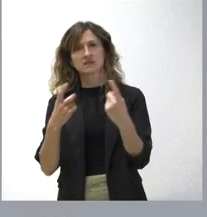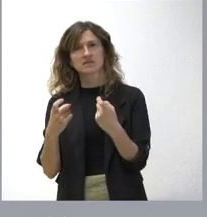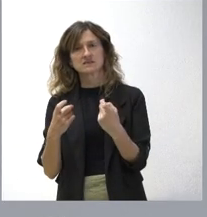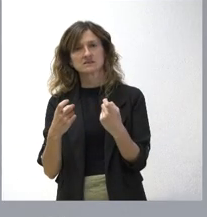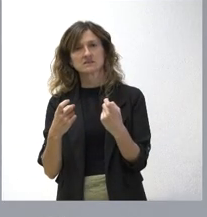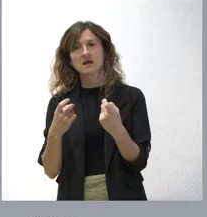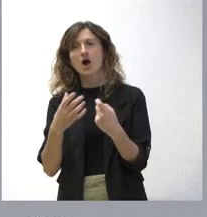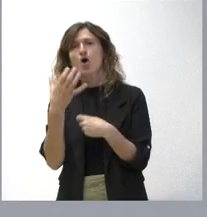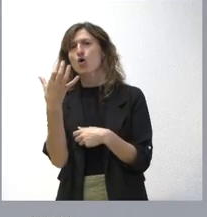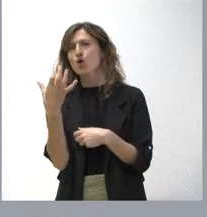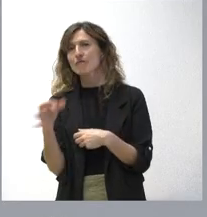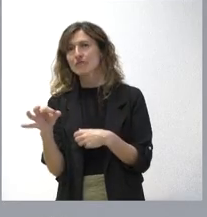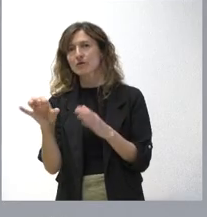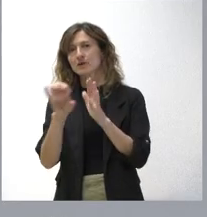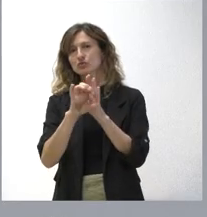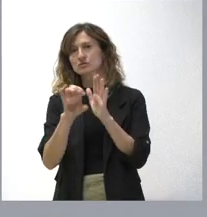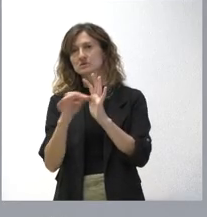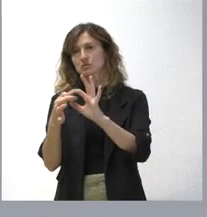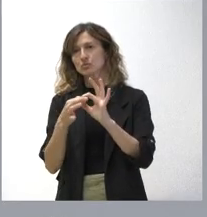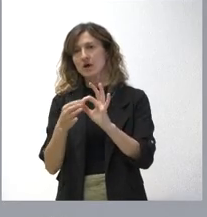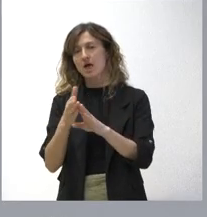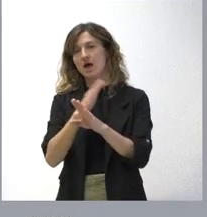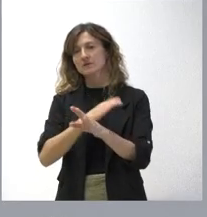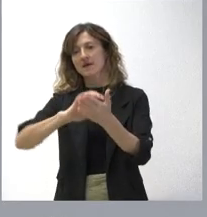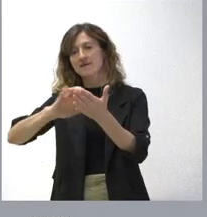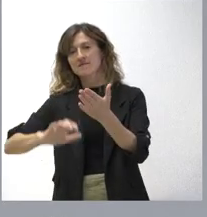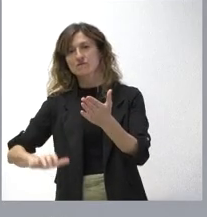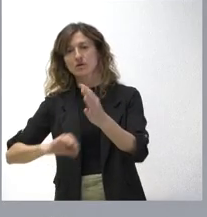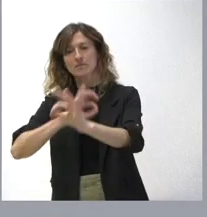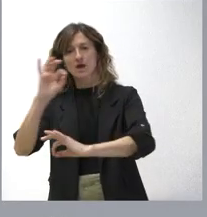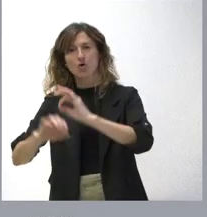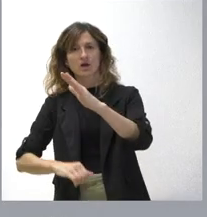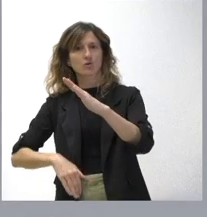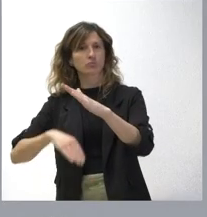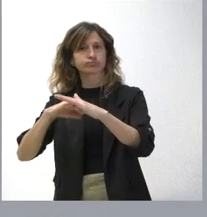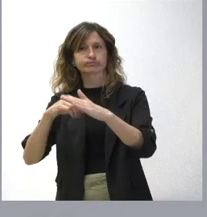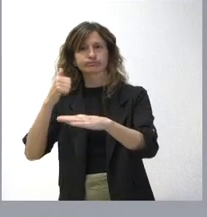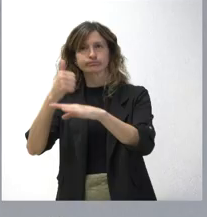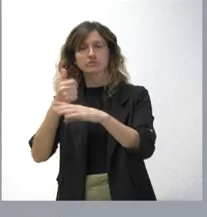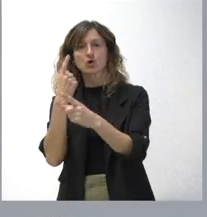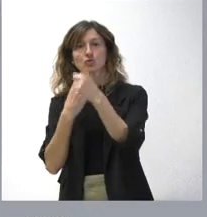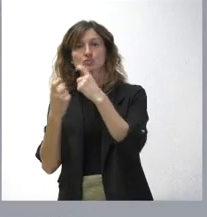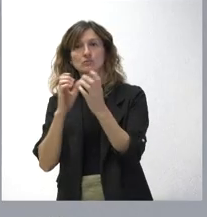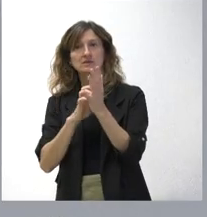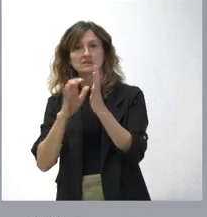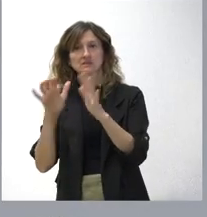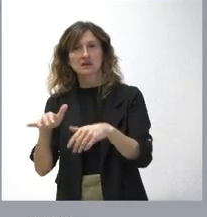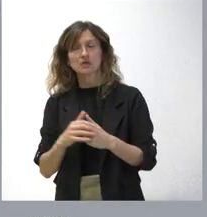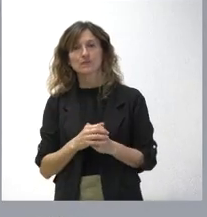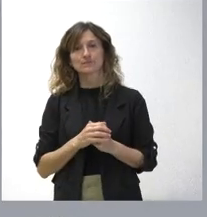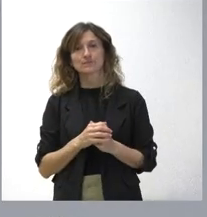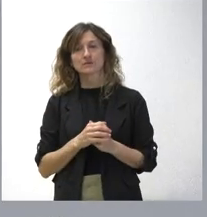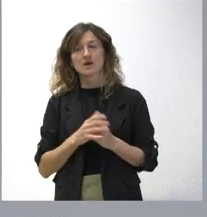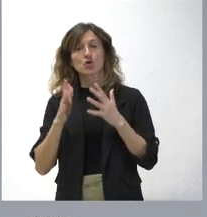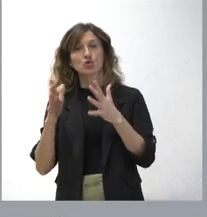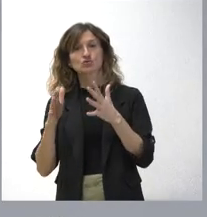su conformidad a la Constitución con el informe correspondiente del máximo órgano especializado consultivo de Castilla y León, el Consejo Consultivo.